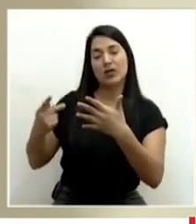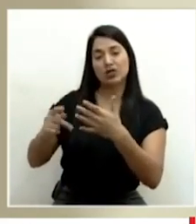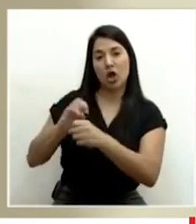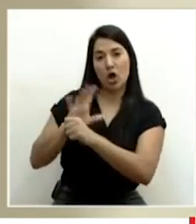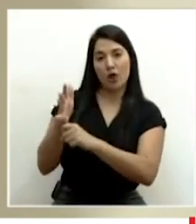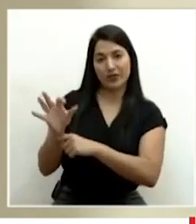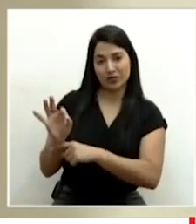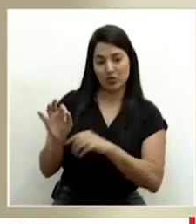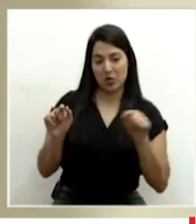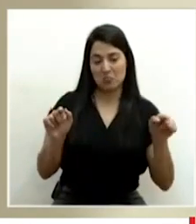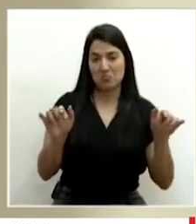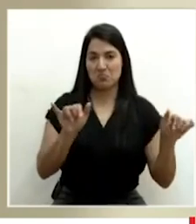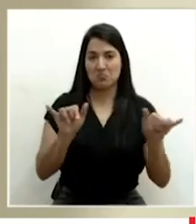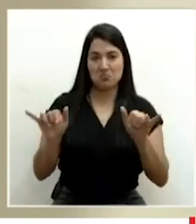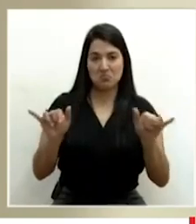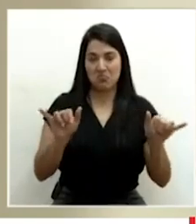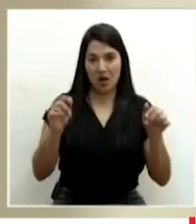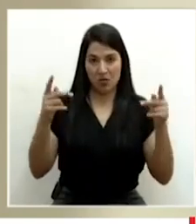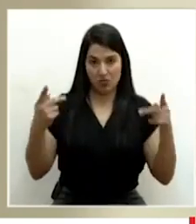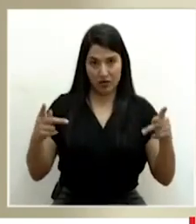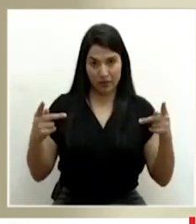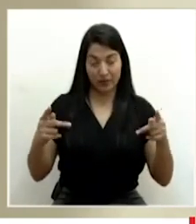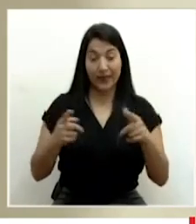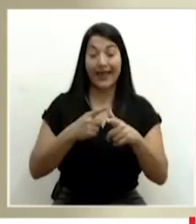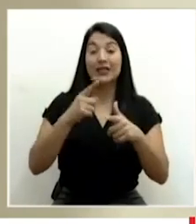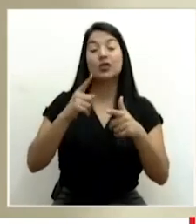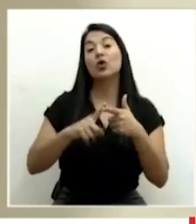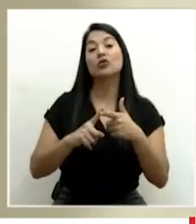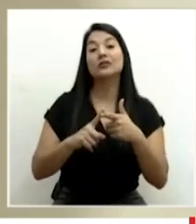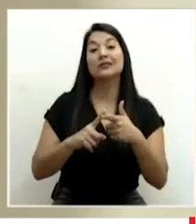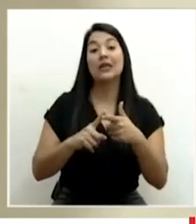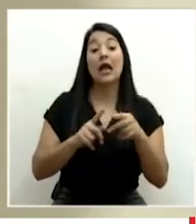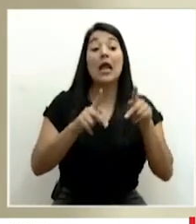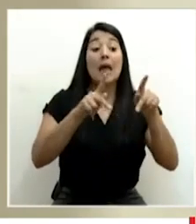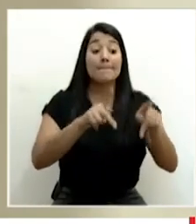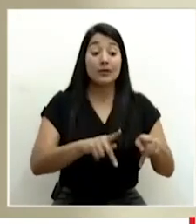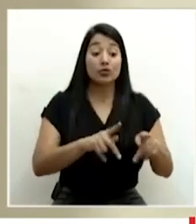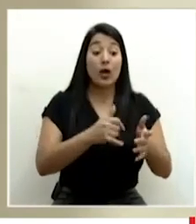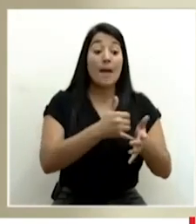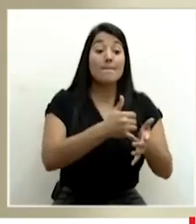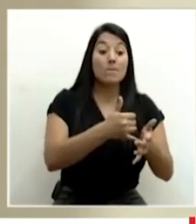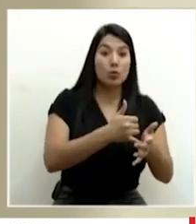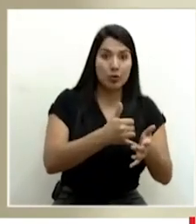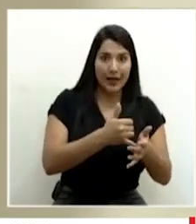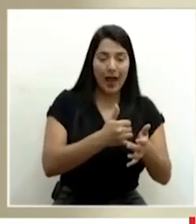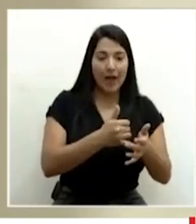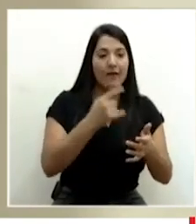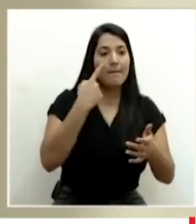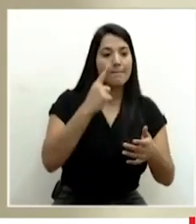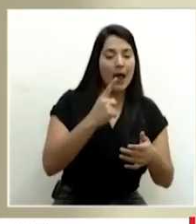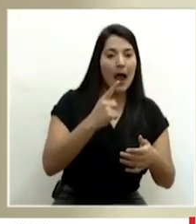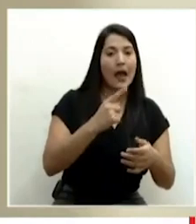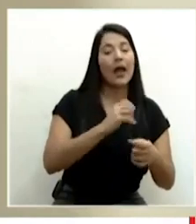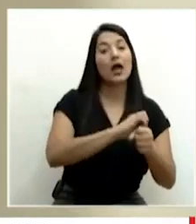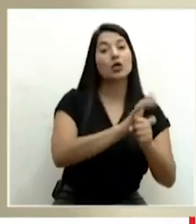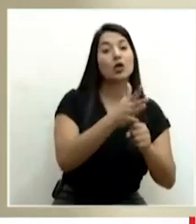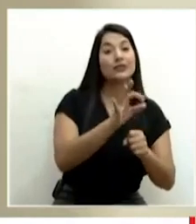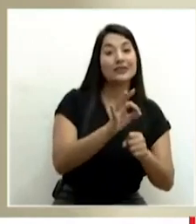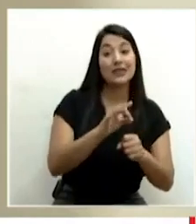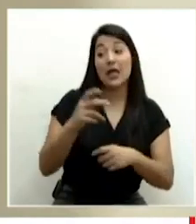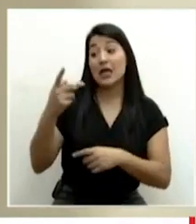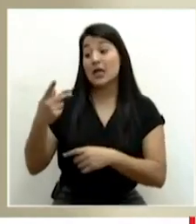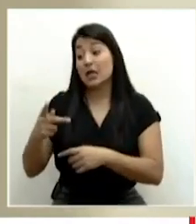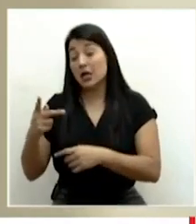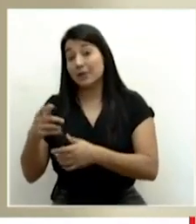que las personas que podrían ser vulnerables ante las dos enfermedades, por lo menos le eliminamos el